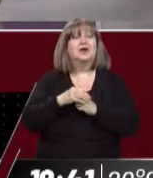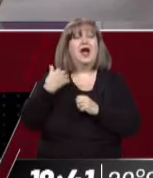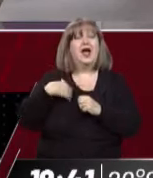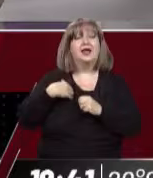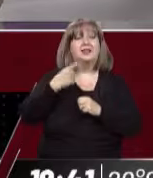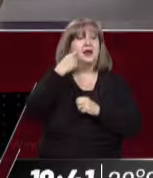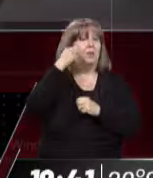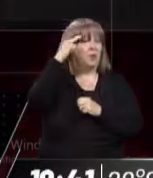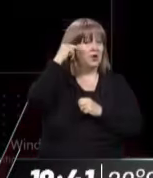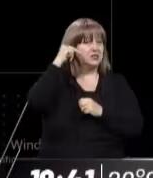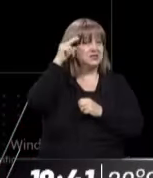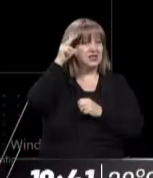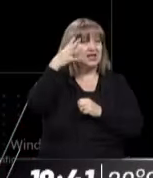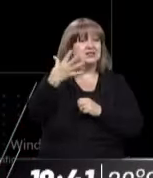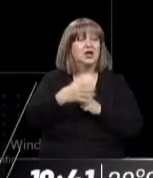Argentina 1985?